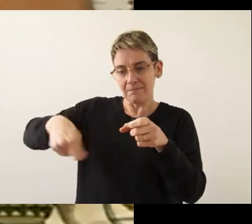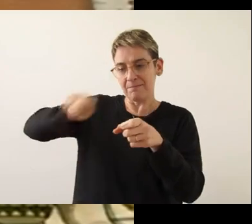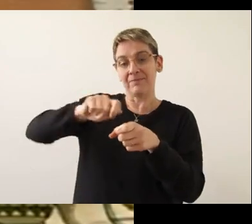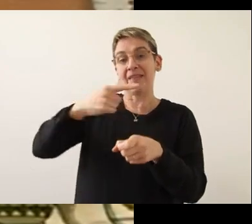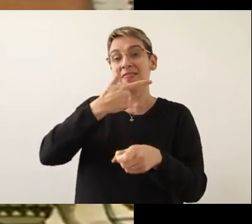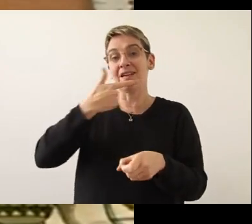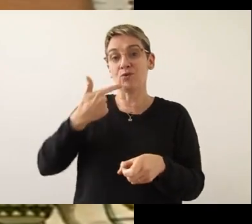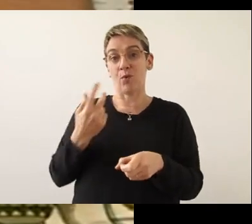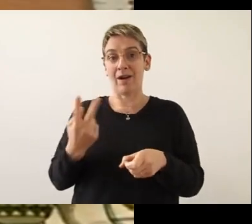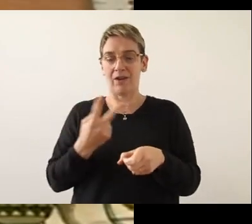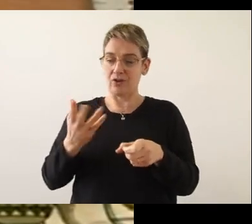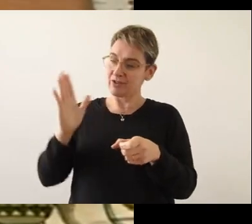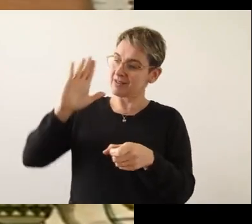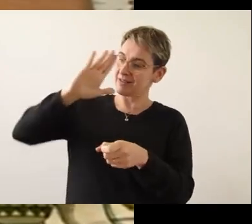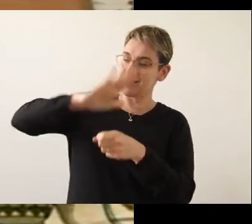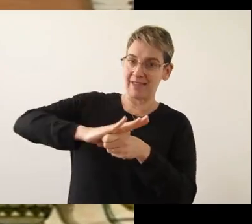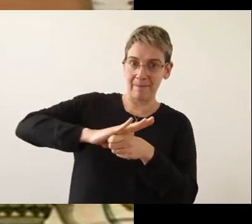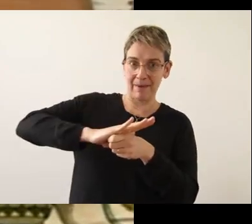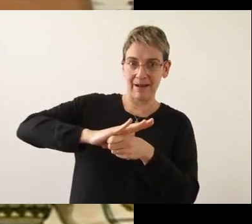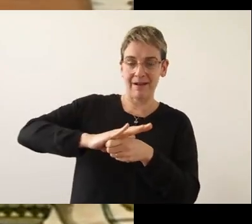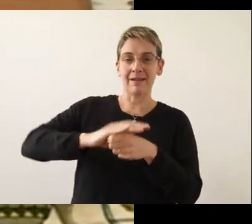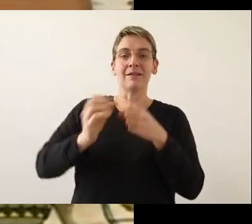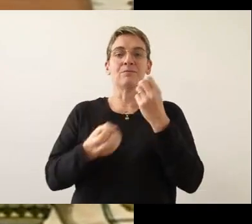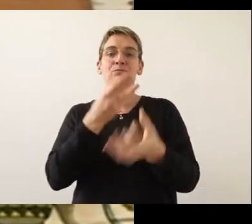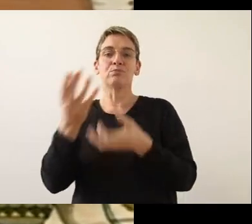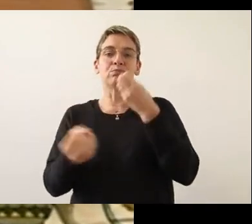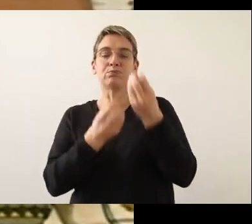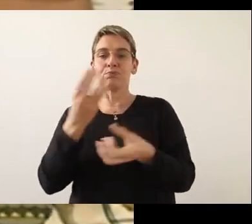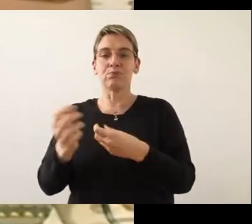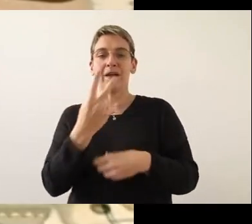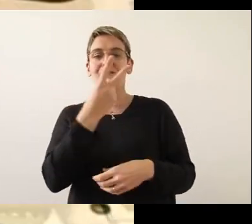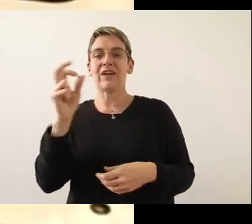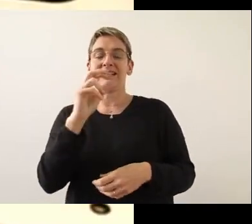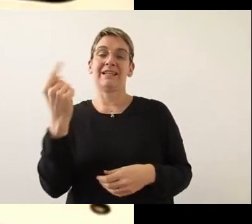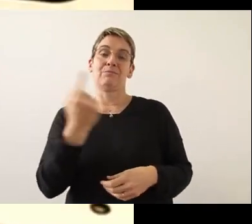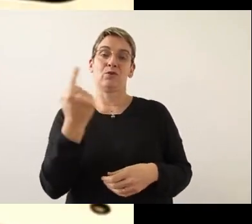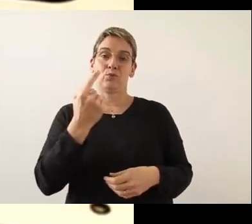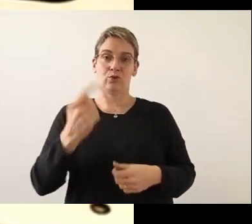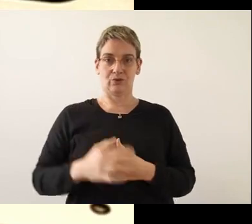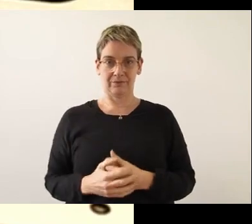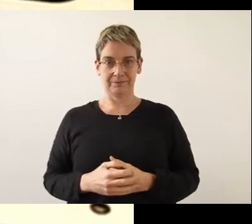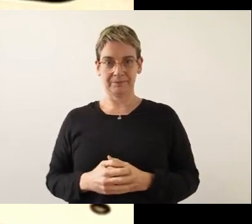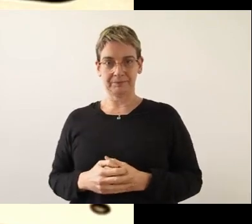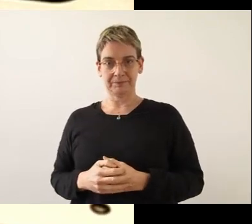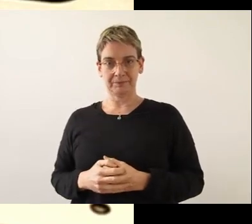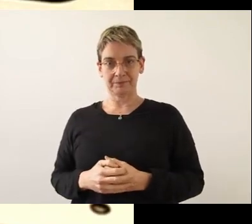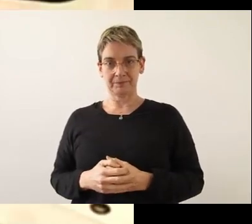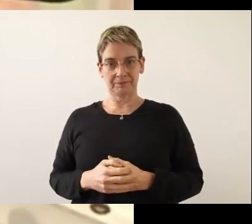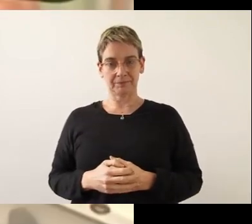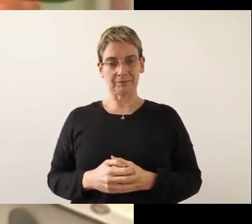y una de azúcar. Se tapa y se esteriliza por 20 minutos.